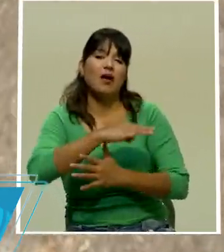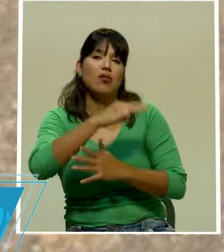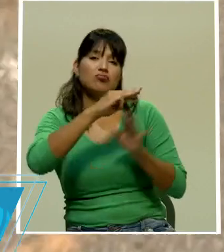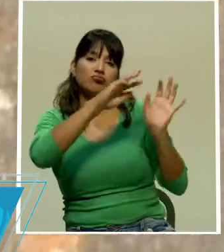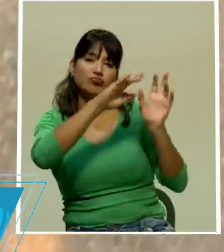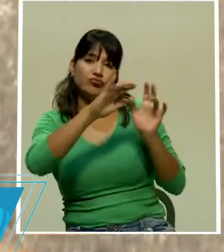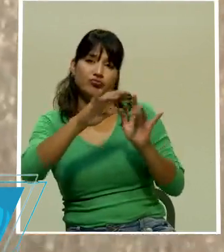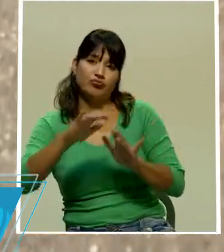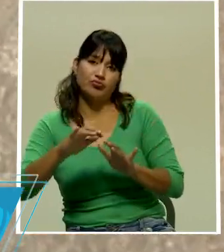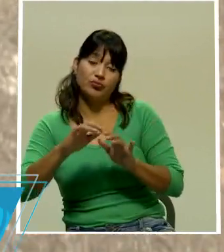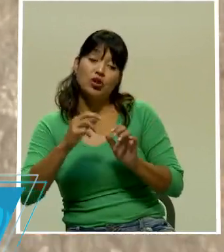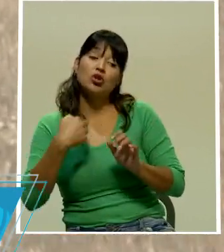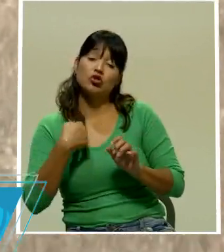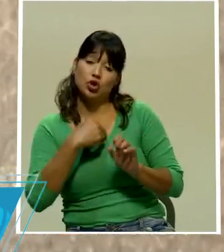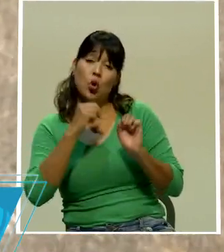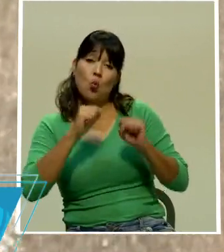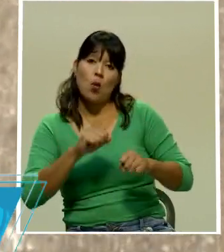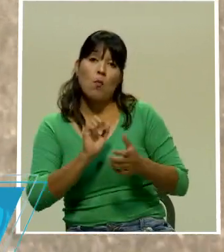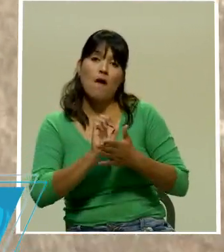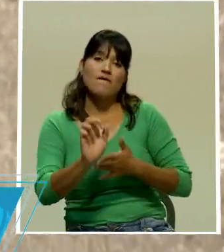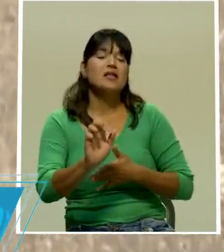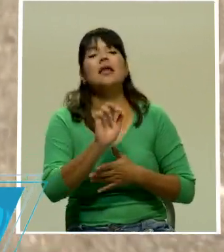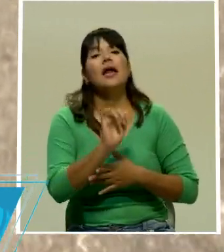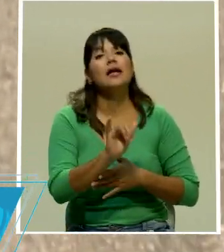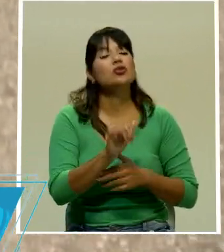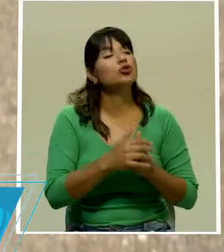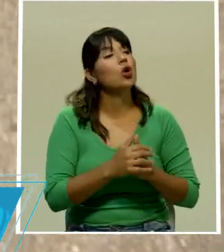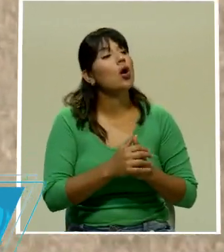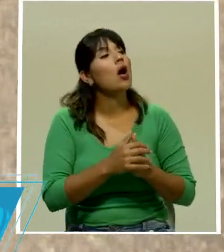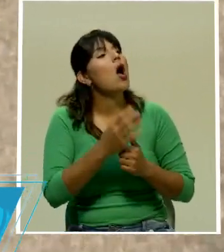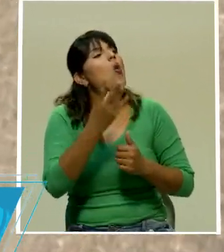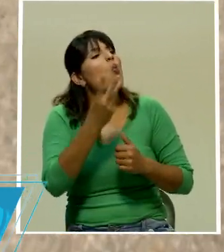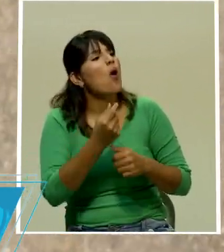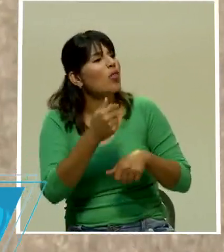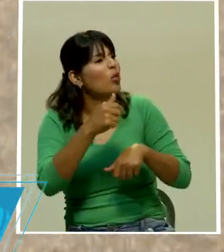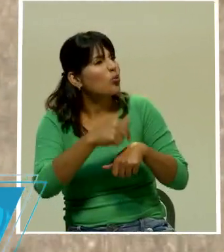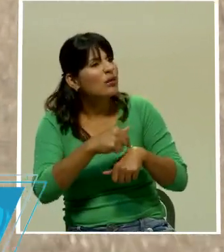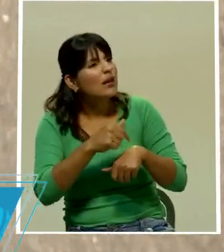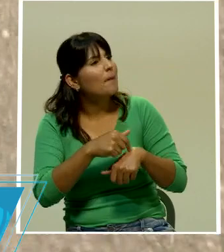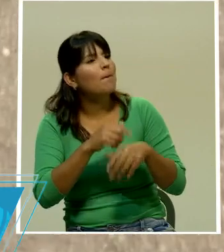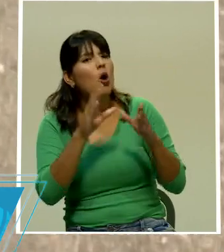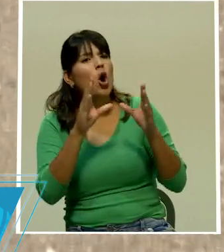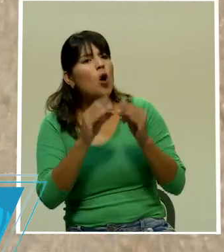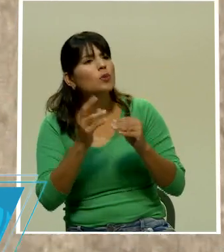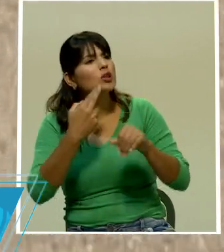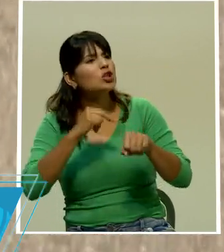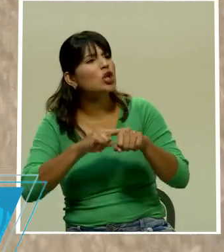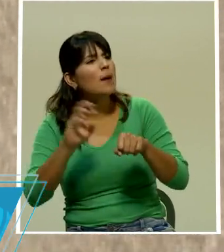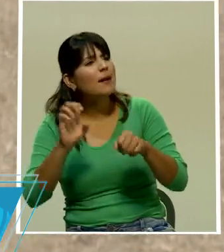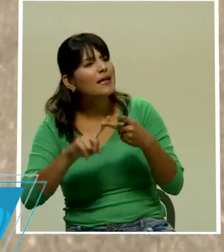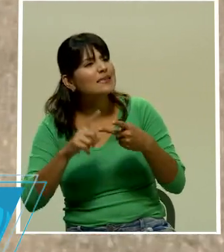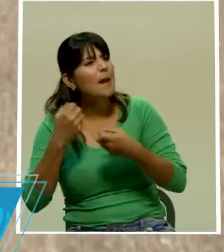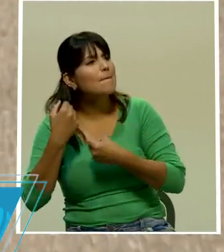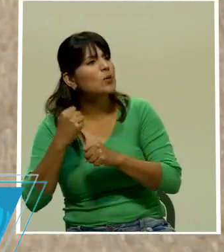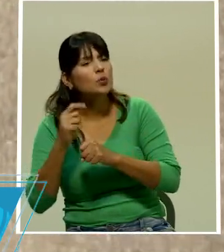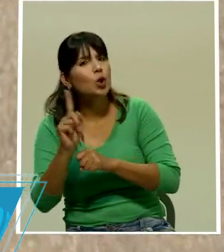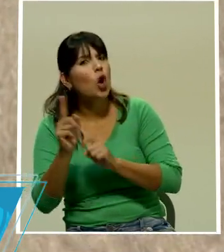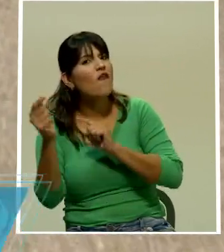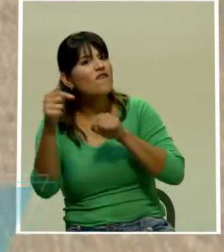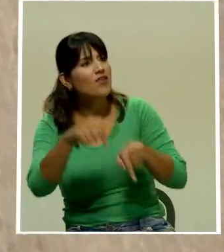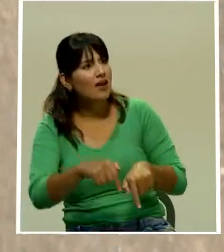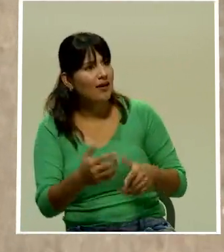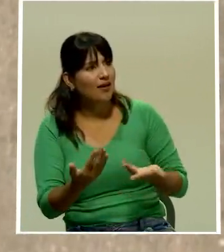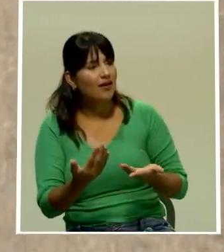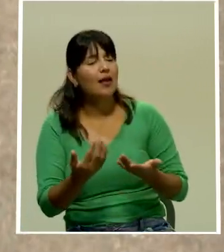municipalidad o el ente encargado que se venga a arreglar la calle que se fiscalice que todo está bien? Sí, digamos podríamos partir